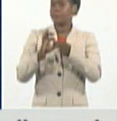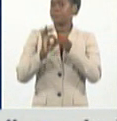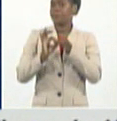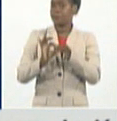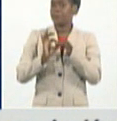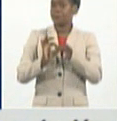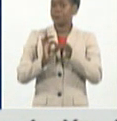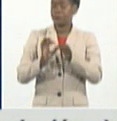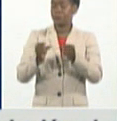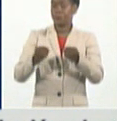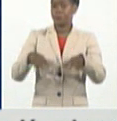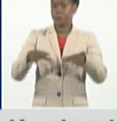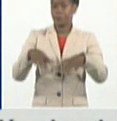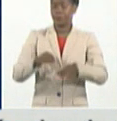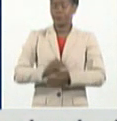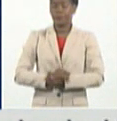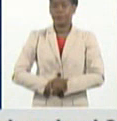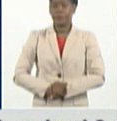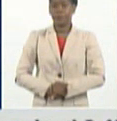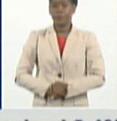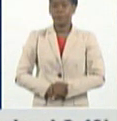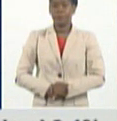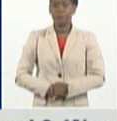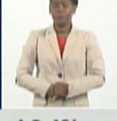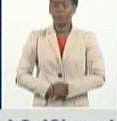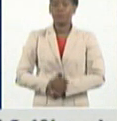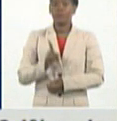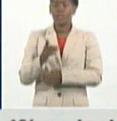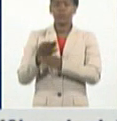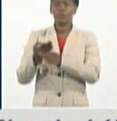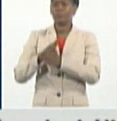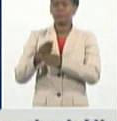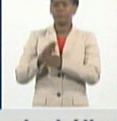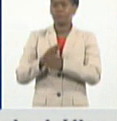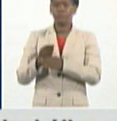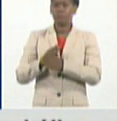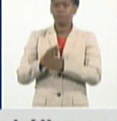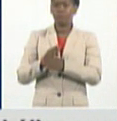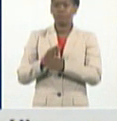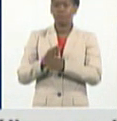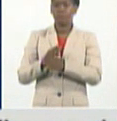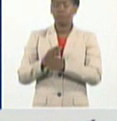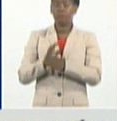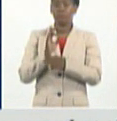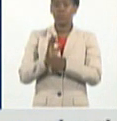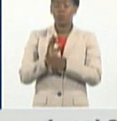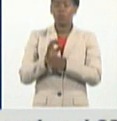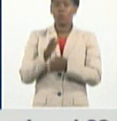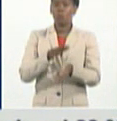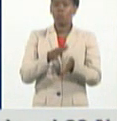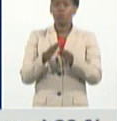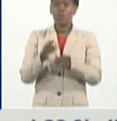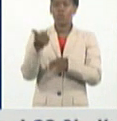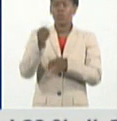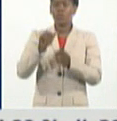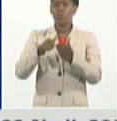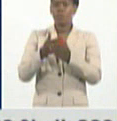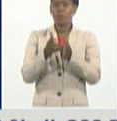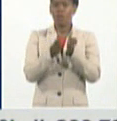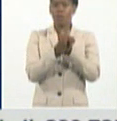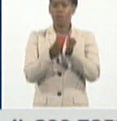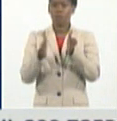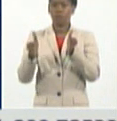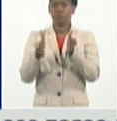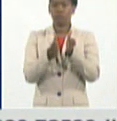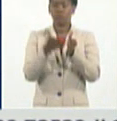extremadamente elevado. Eso hace que en los 10 primeros días del mes de julio, que